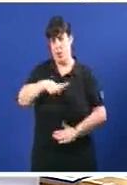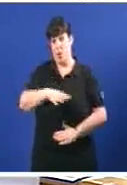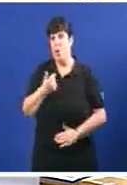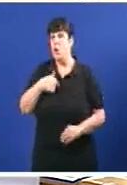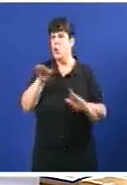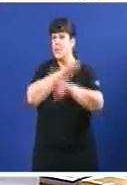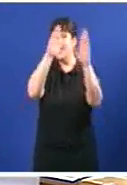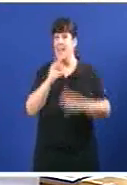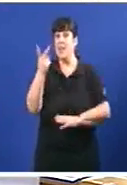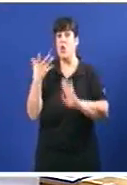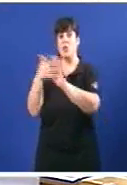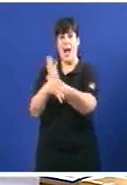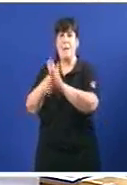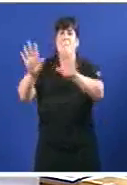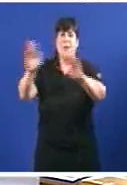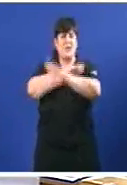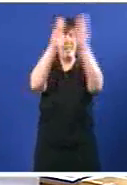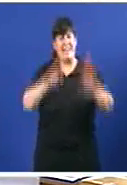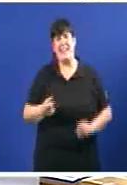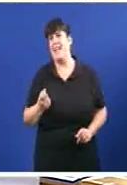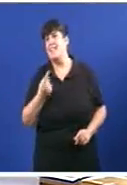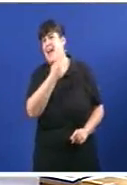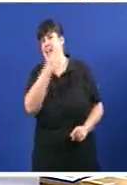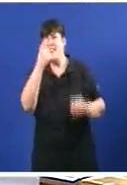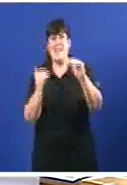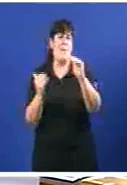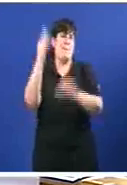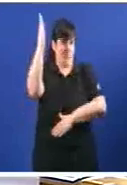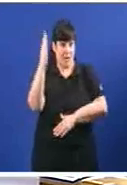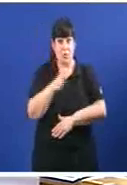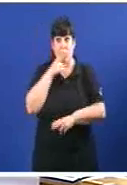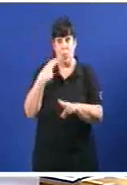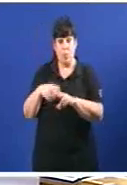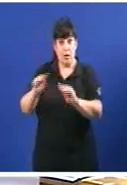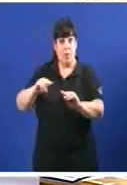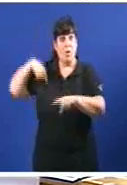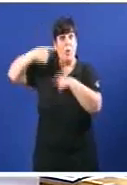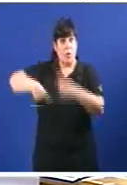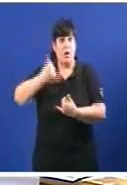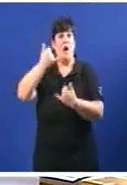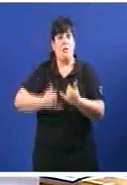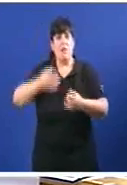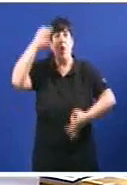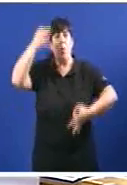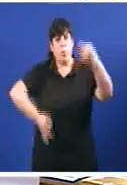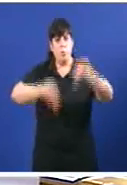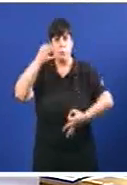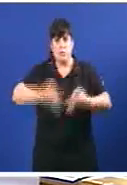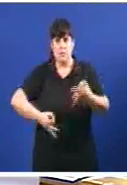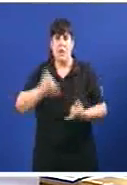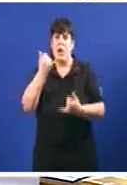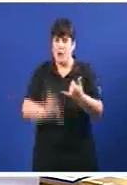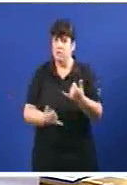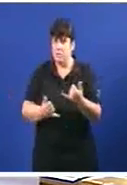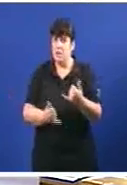sentencias. Ai cendo, señor Feijó, estas son as consecuencias da súa política que ata a xurisprudencia, a xustiza, tense que poñer do